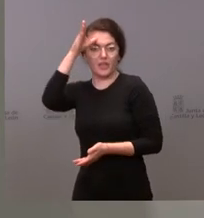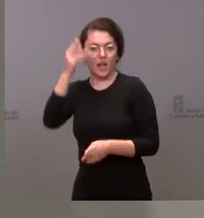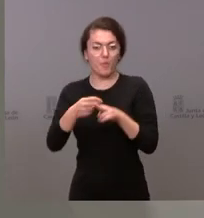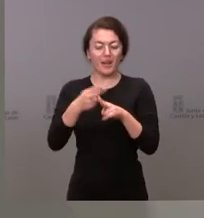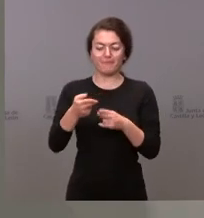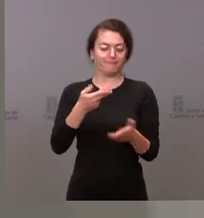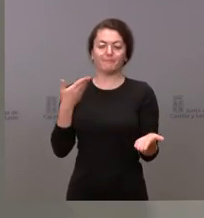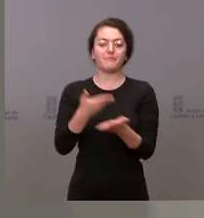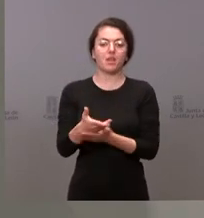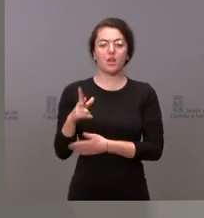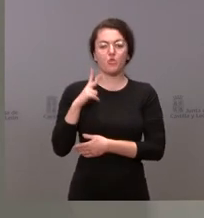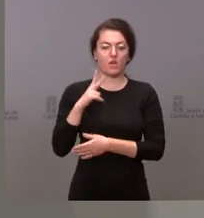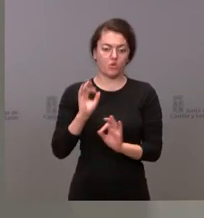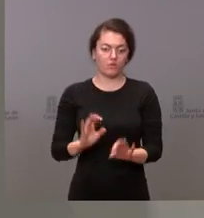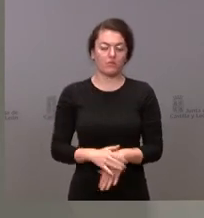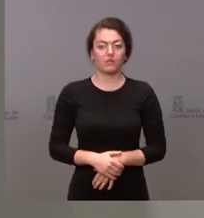a tu casa